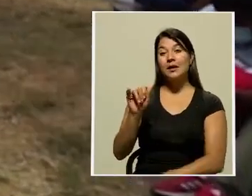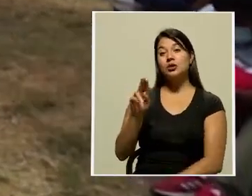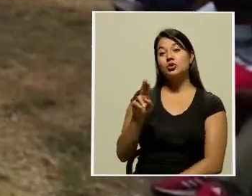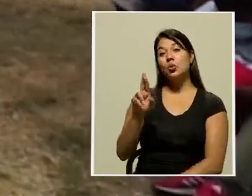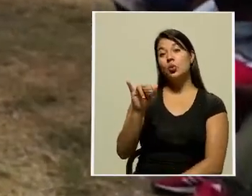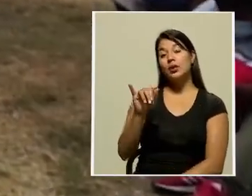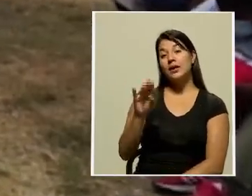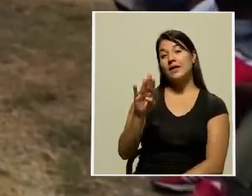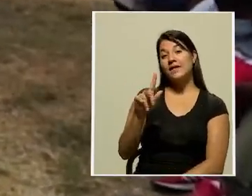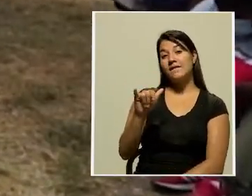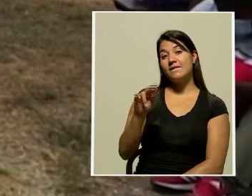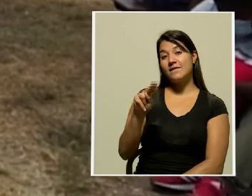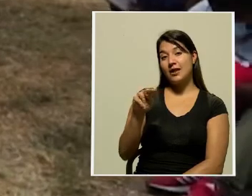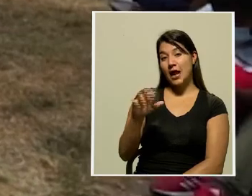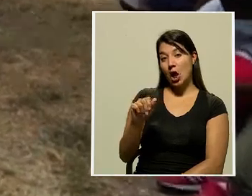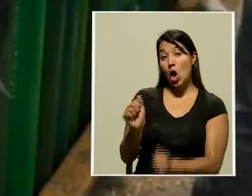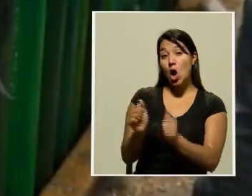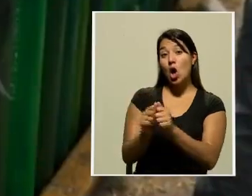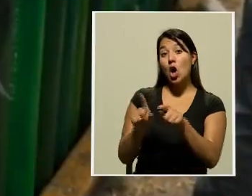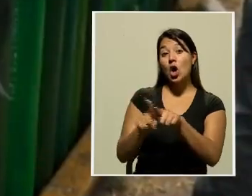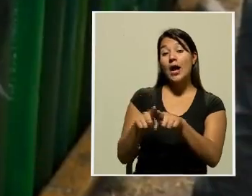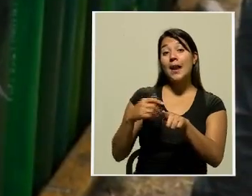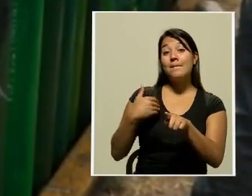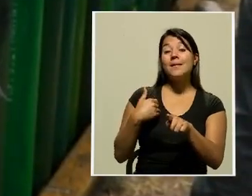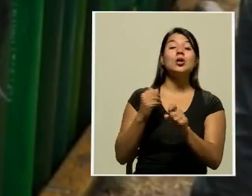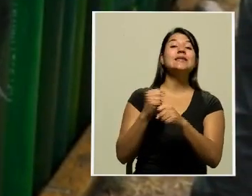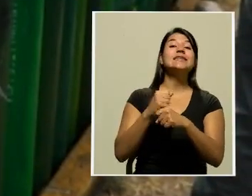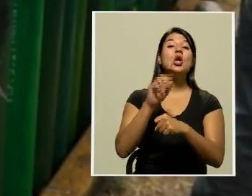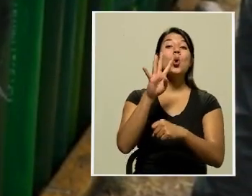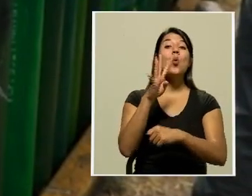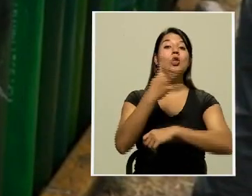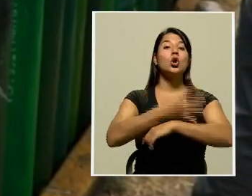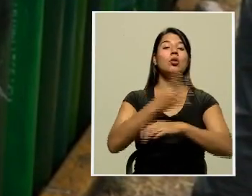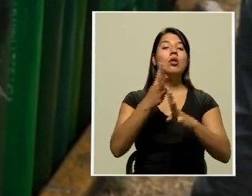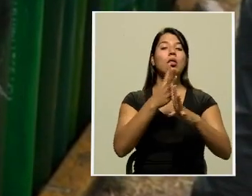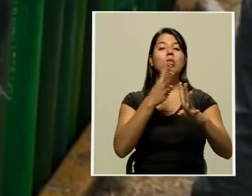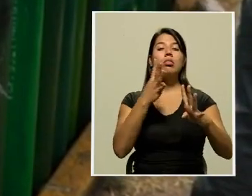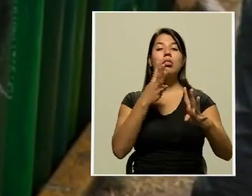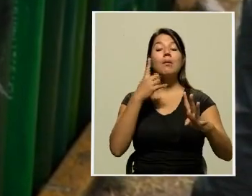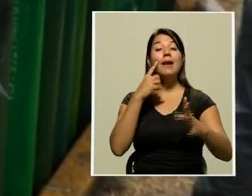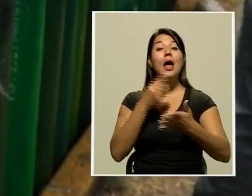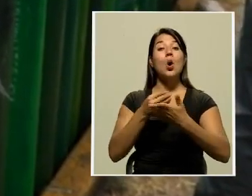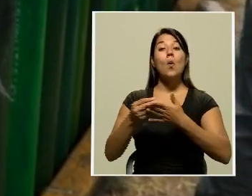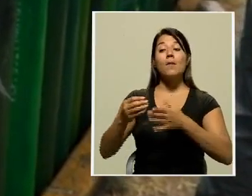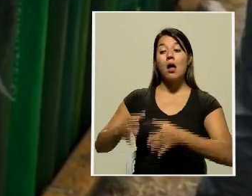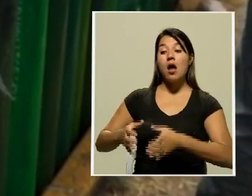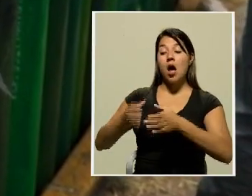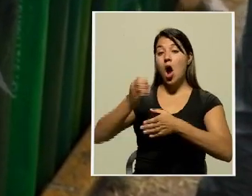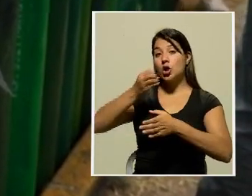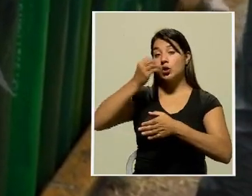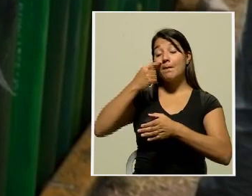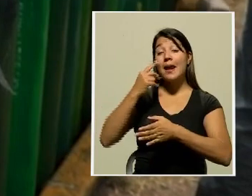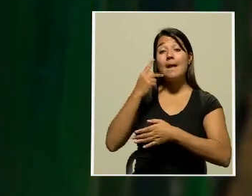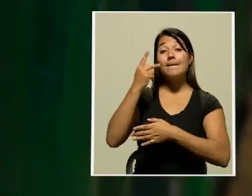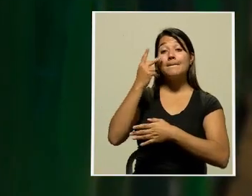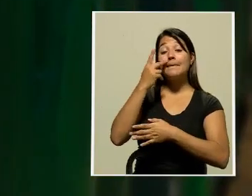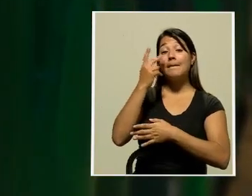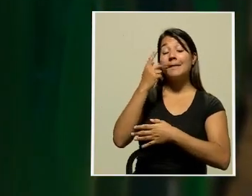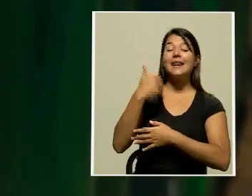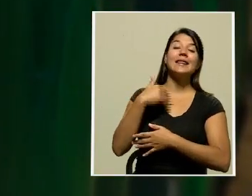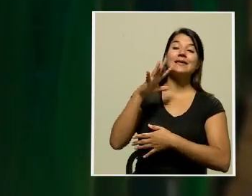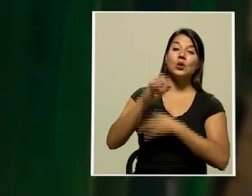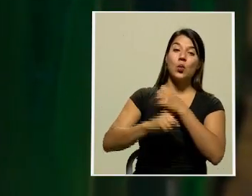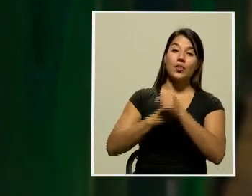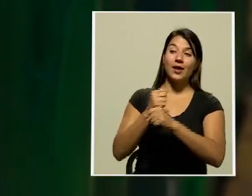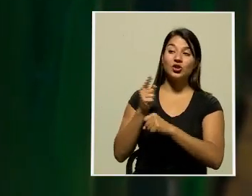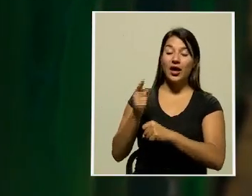cuatro días de fila para poder comprar oxígeno a buen precio para su padre de 60 años, que es diabético y tiene el 50% de sus pulmones